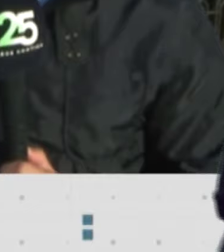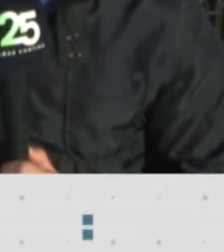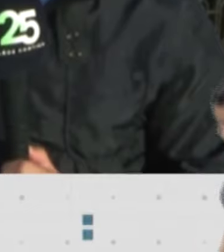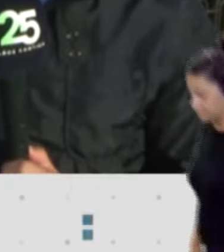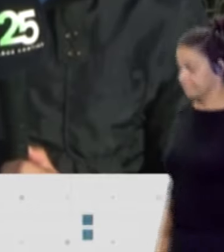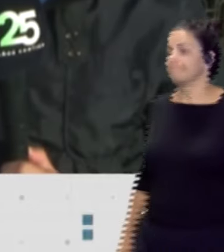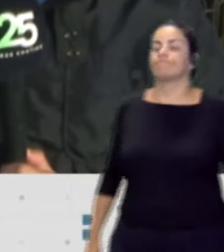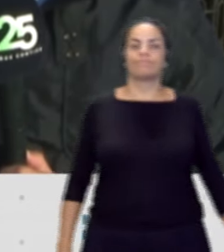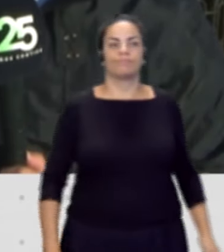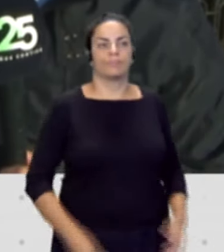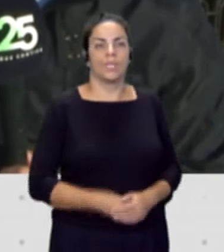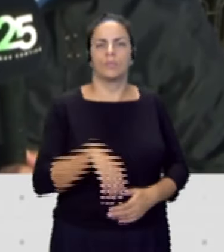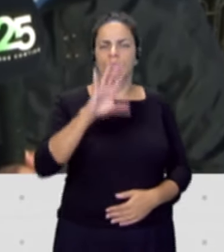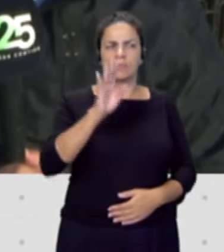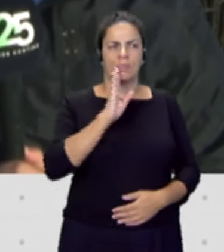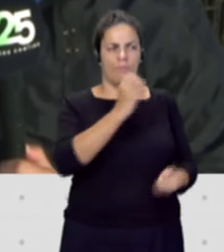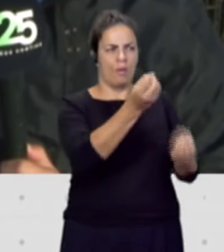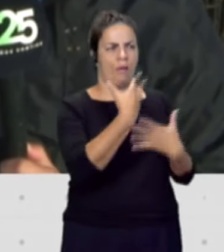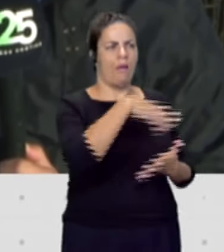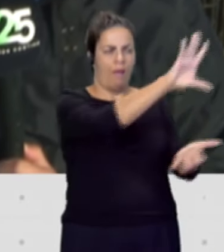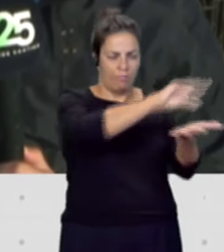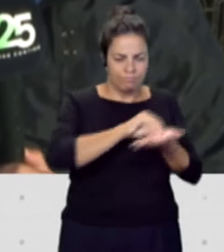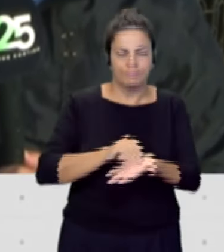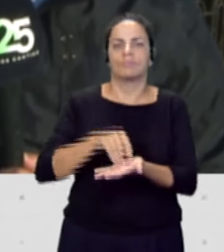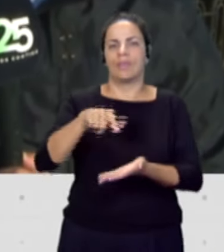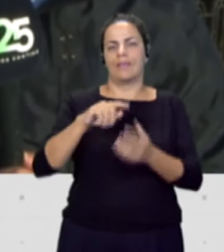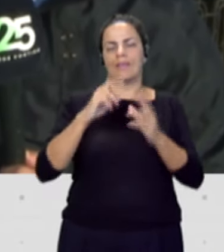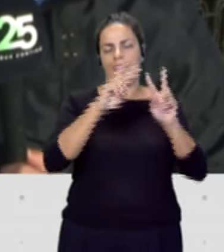lo que nos acabas de decir para analizarlo en esta mesa. Buenos días.